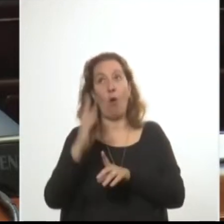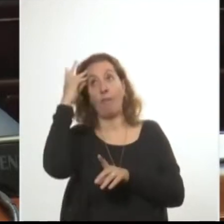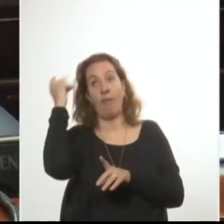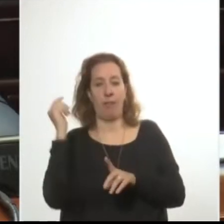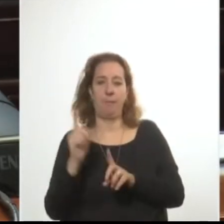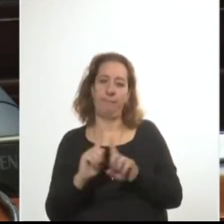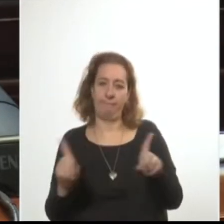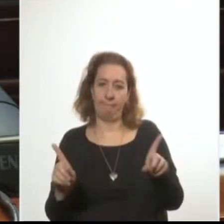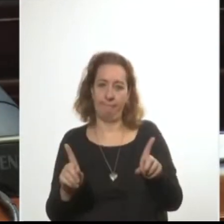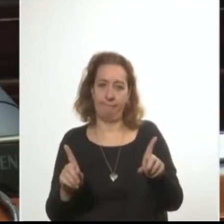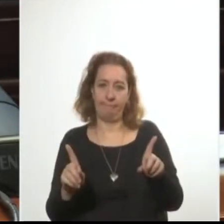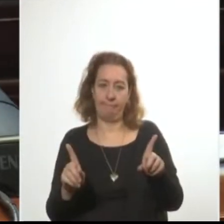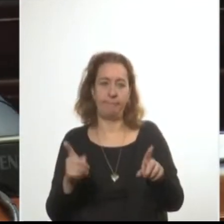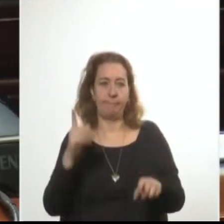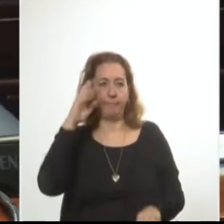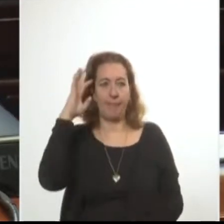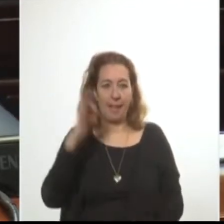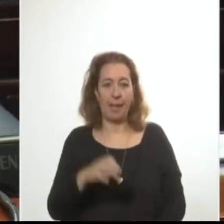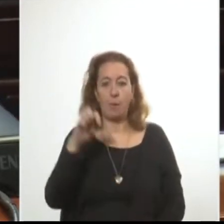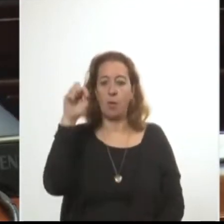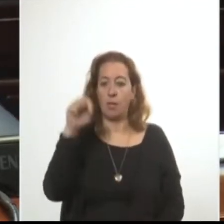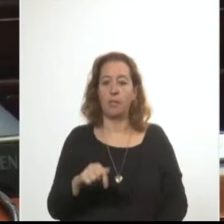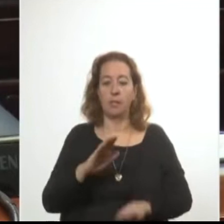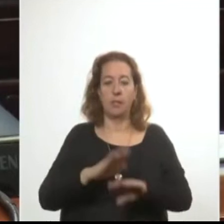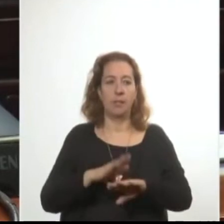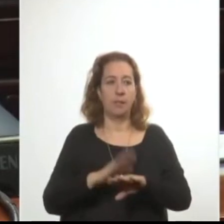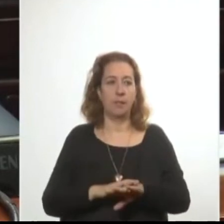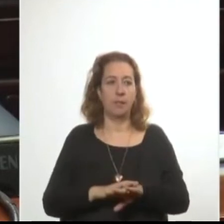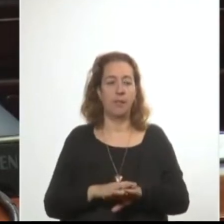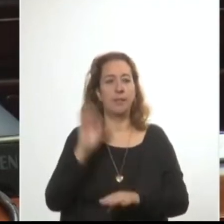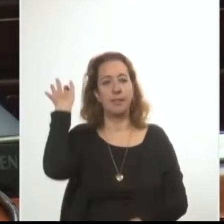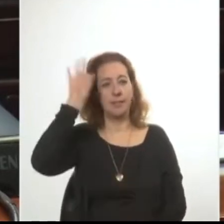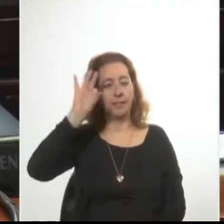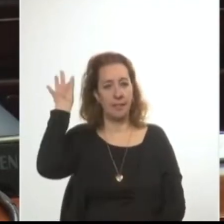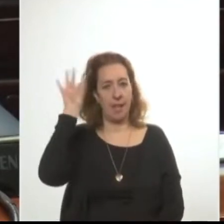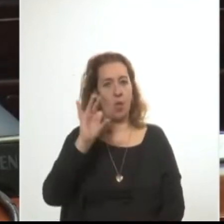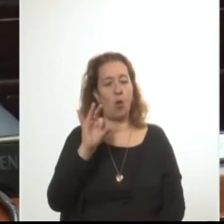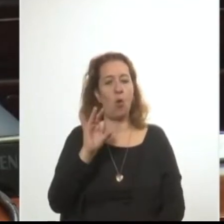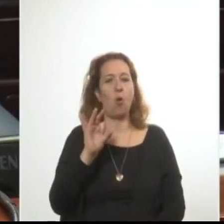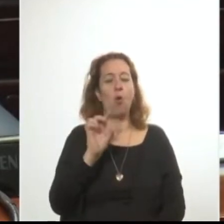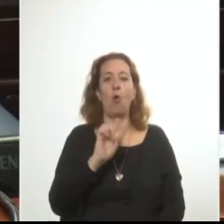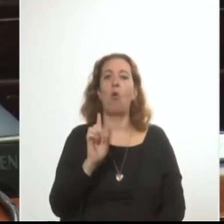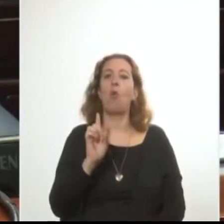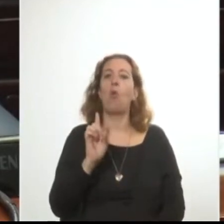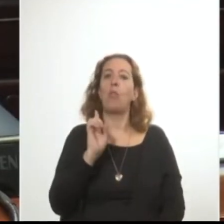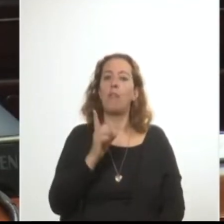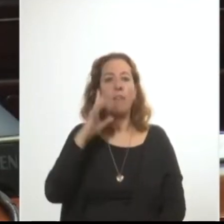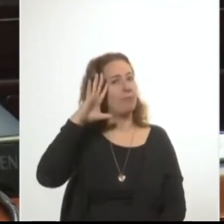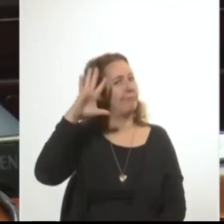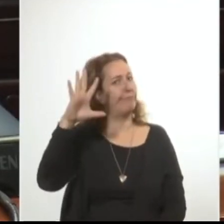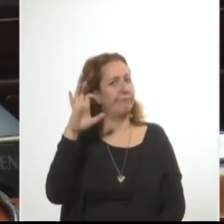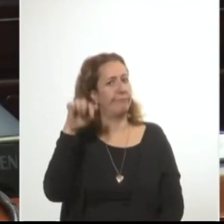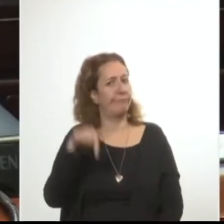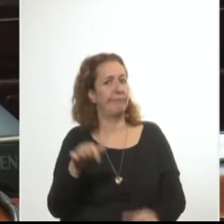Creemos que este ámbito, el Senado de la República, no debe ignorar estos hechos y a